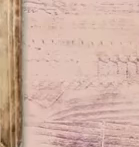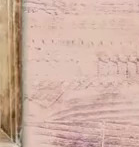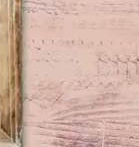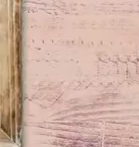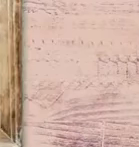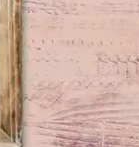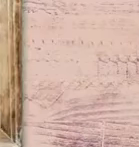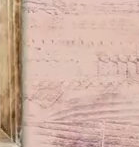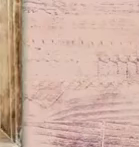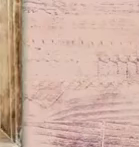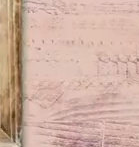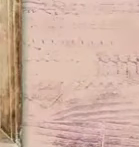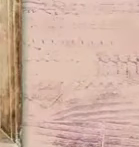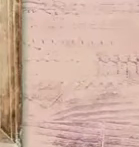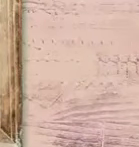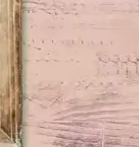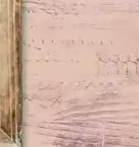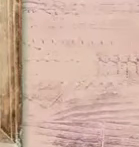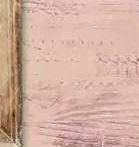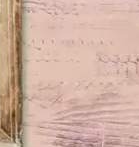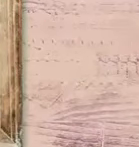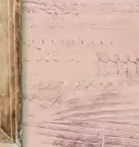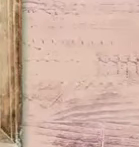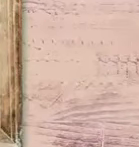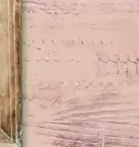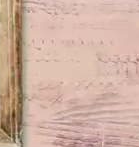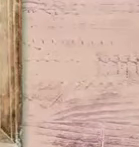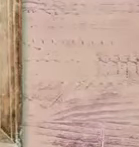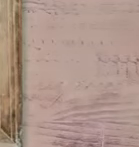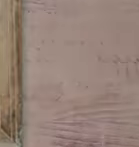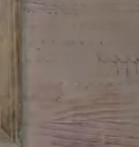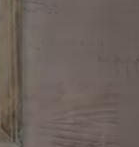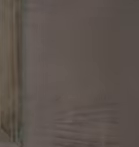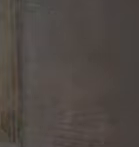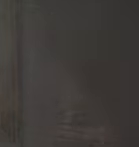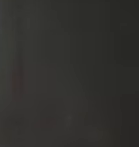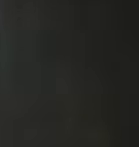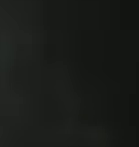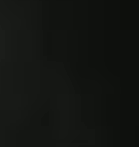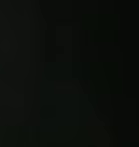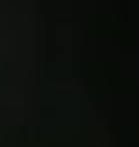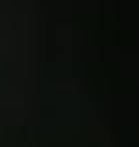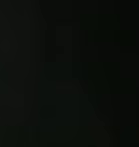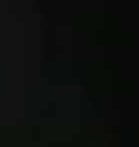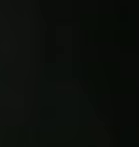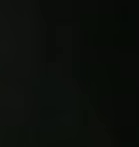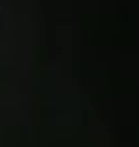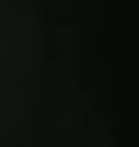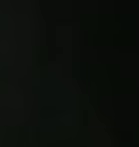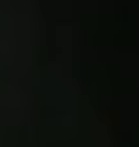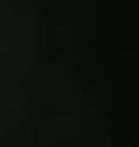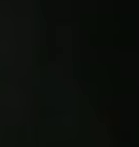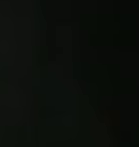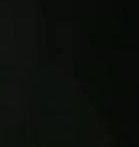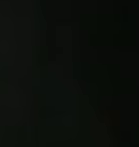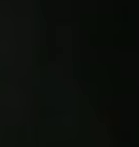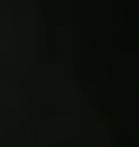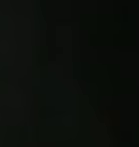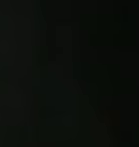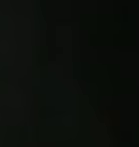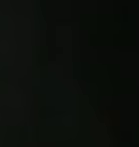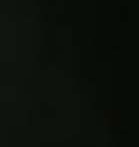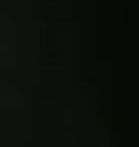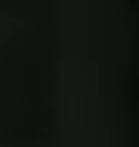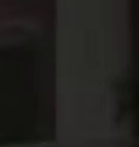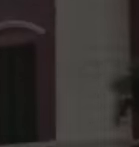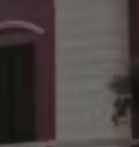vida como docente, investigador e ingeniero, siempre ligado a la ciencia hasta el día de su muerte, en 1948.